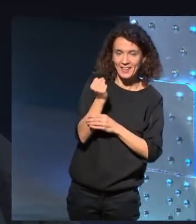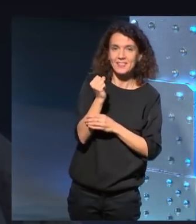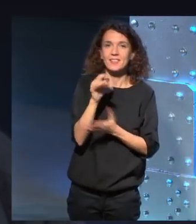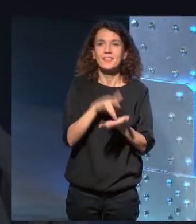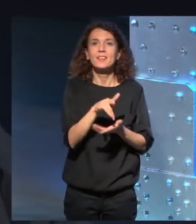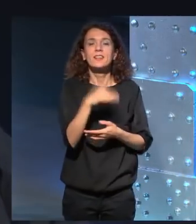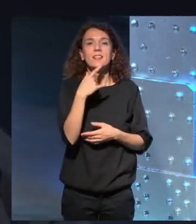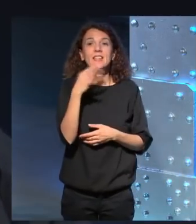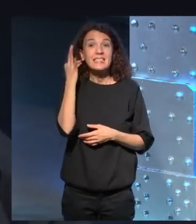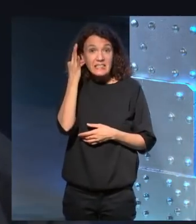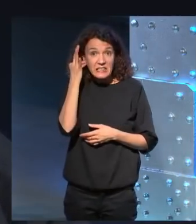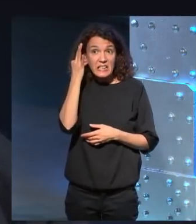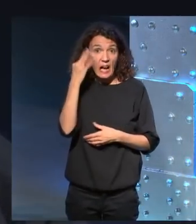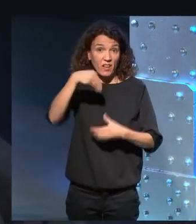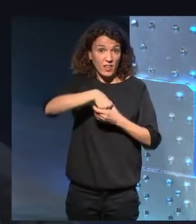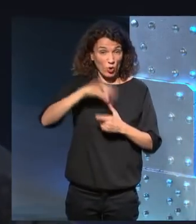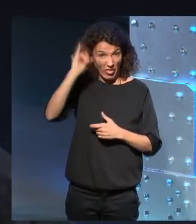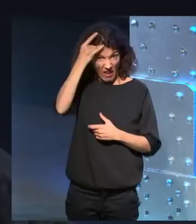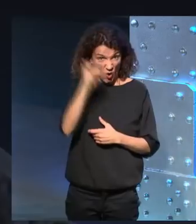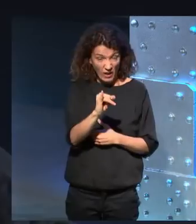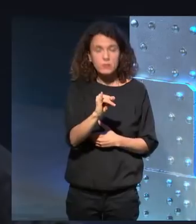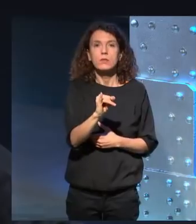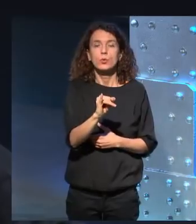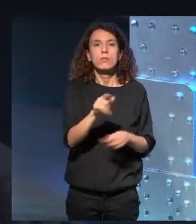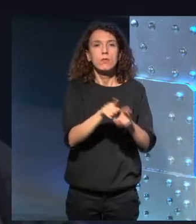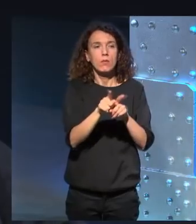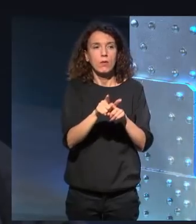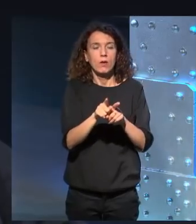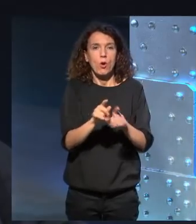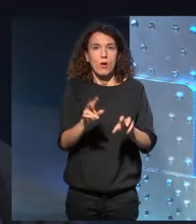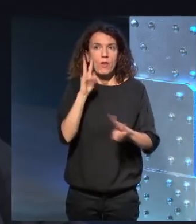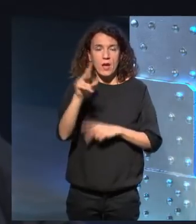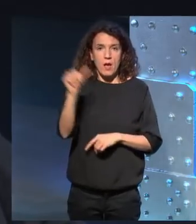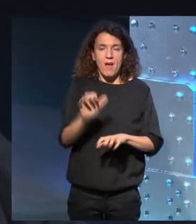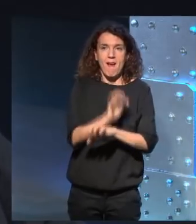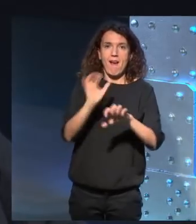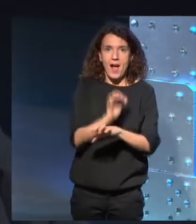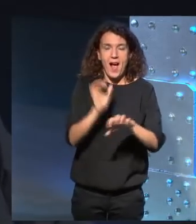día la ven los chicos de cuatro años y se matan de risa cuando gira la cabeza